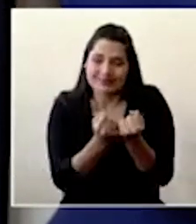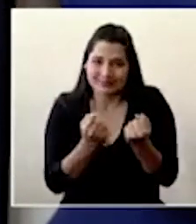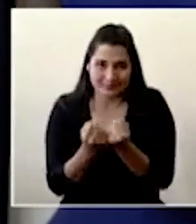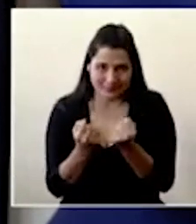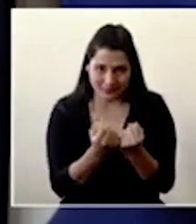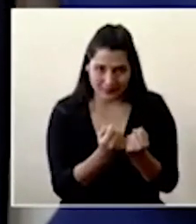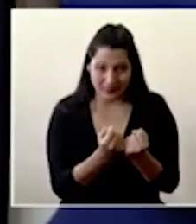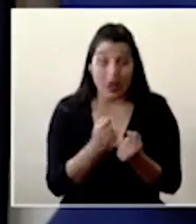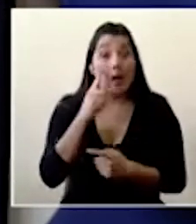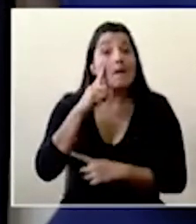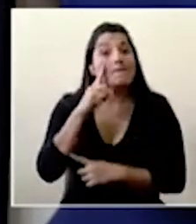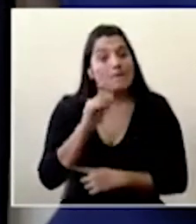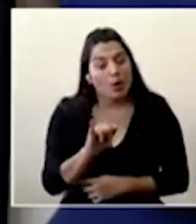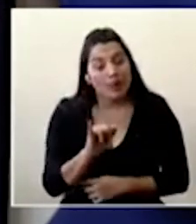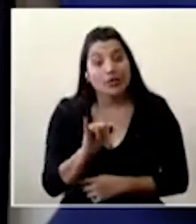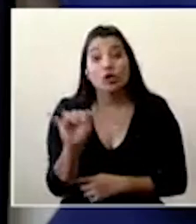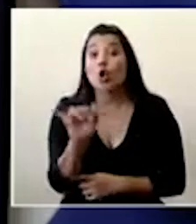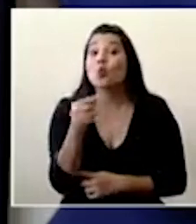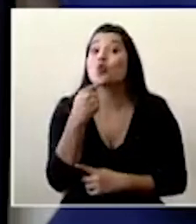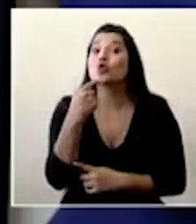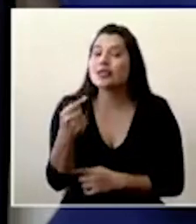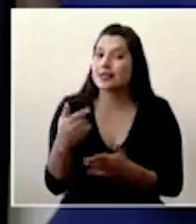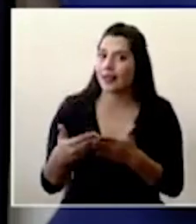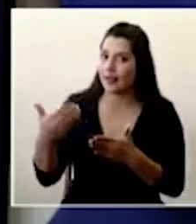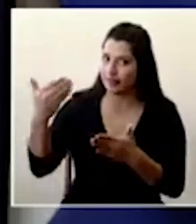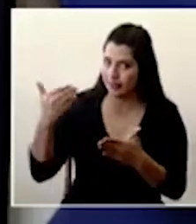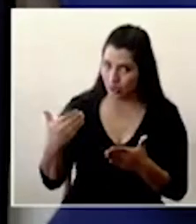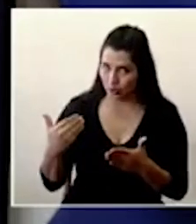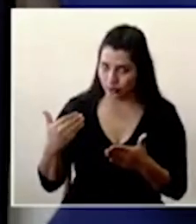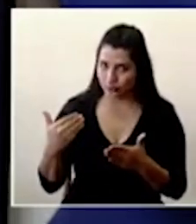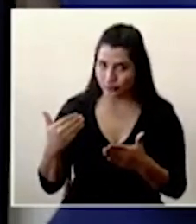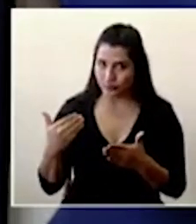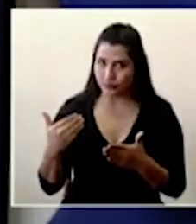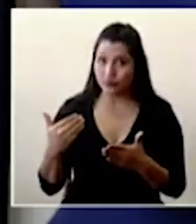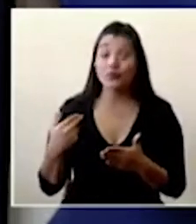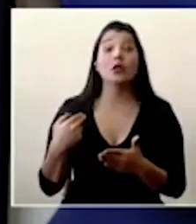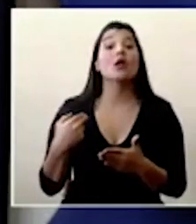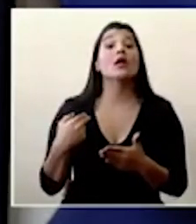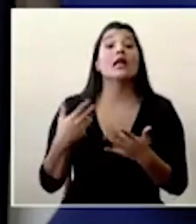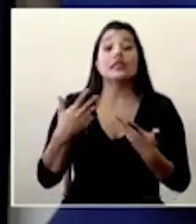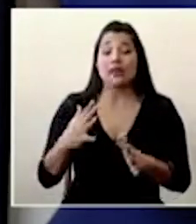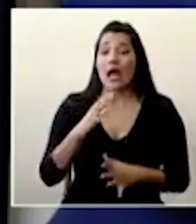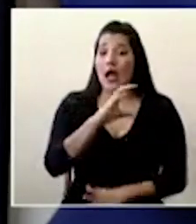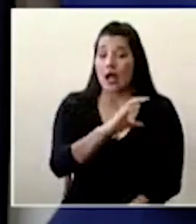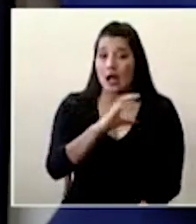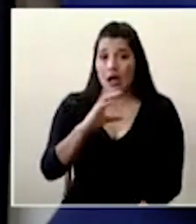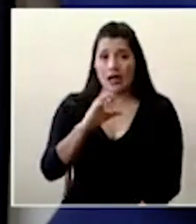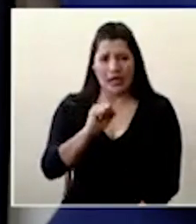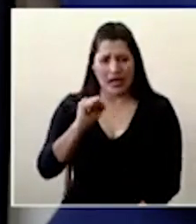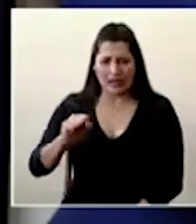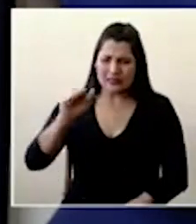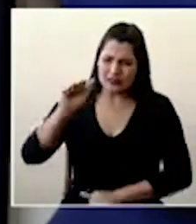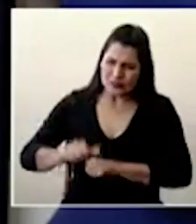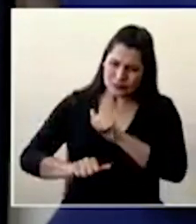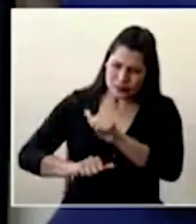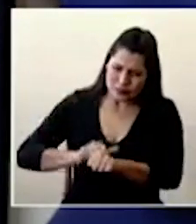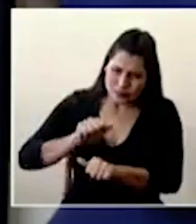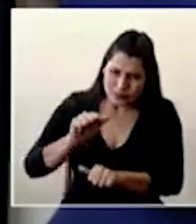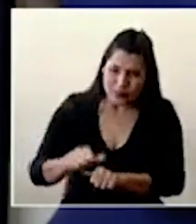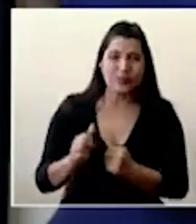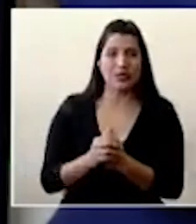y por eso es lo que dije anteriormente a pesar de todo el esfuerzo que está haciendo la caja que estamos reconvirtiendo